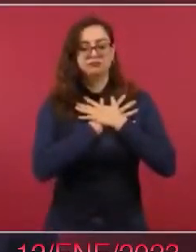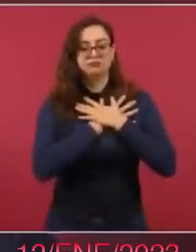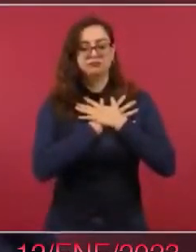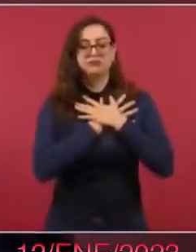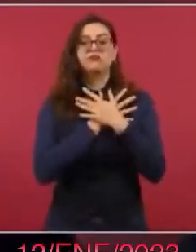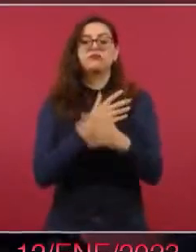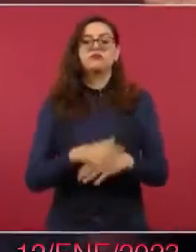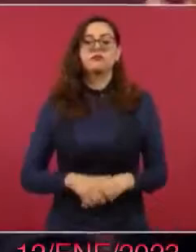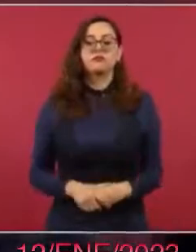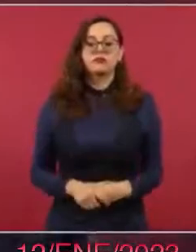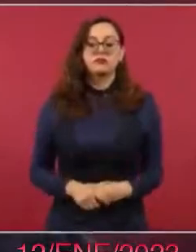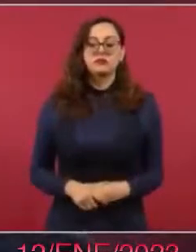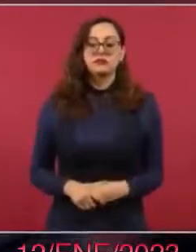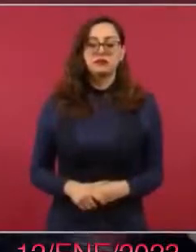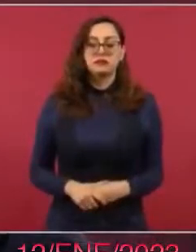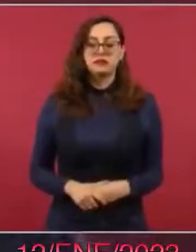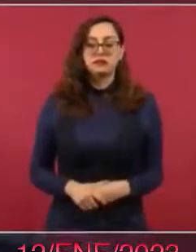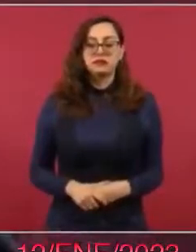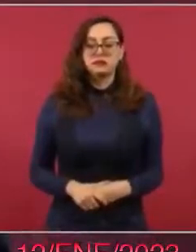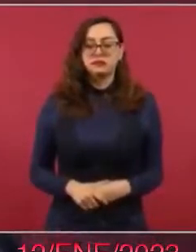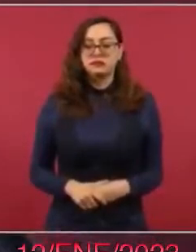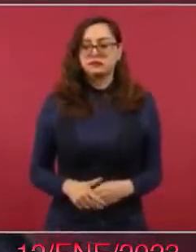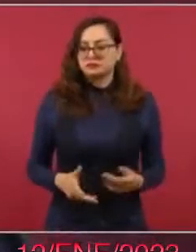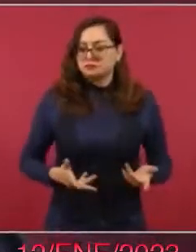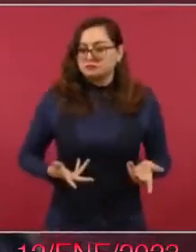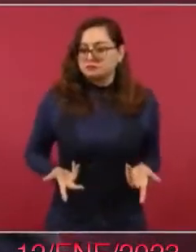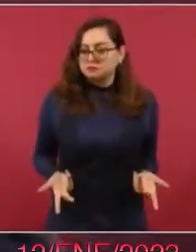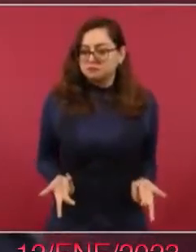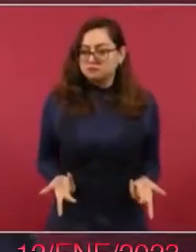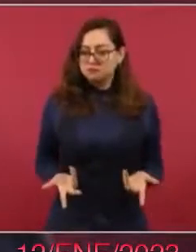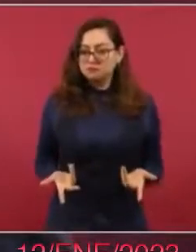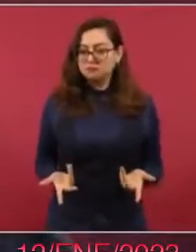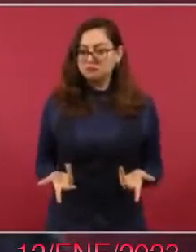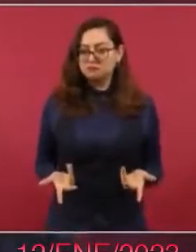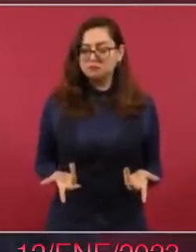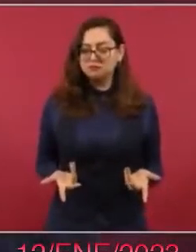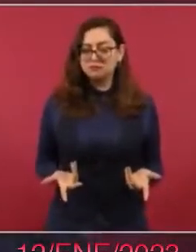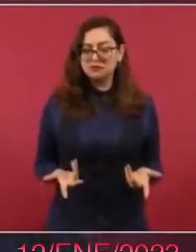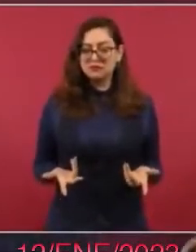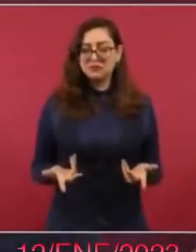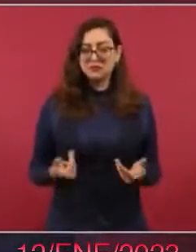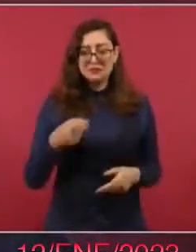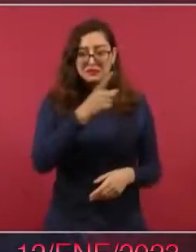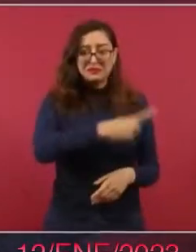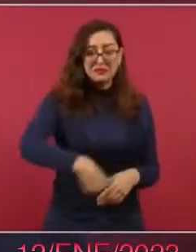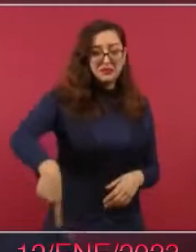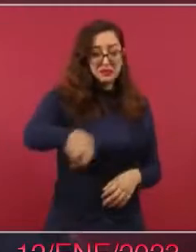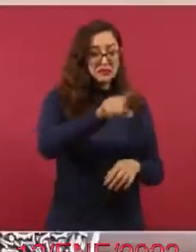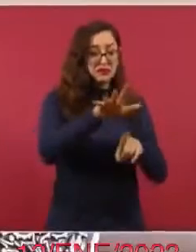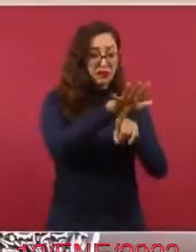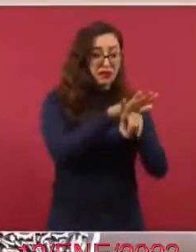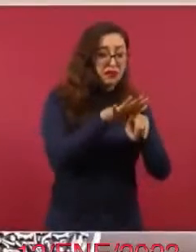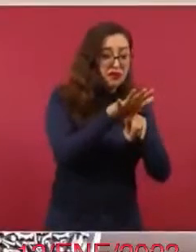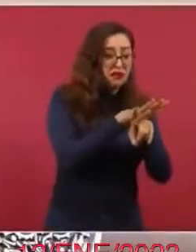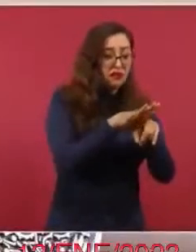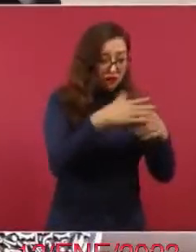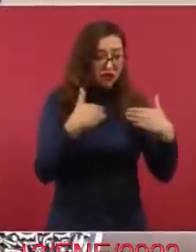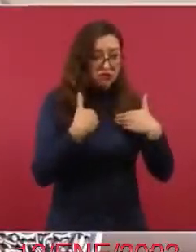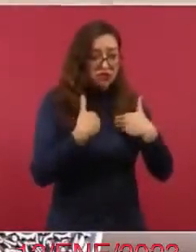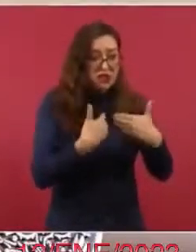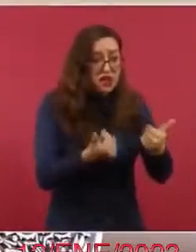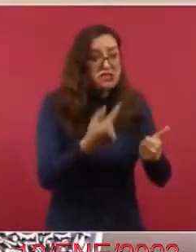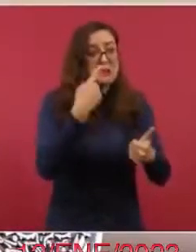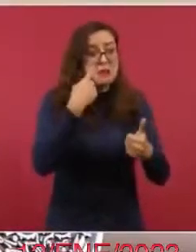entonces ¿cuándo vamos a convencer a Krause, a Aguilar Camín a